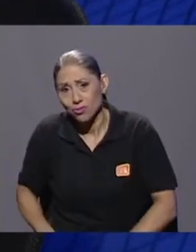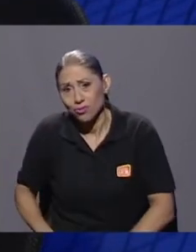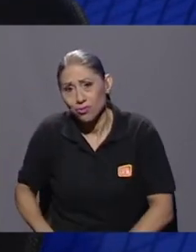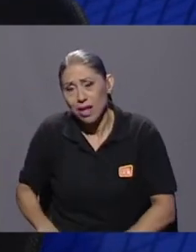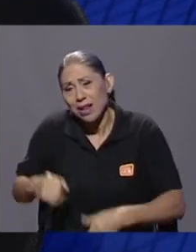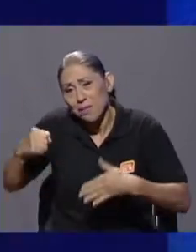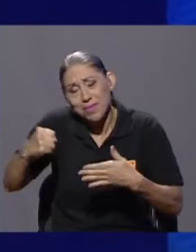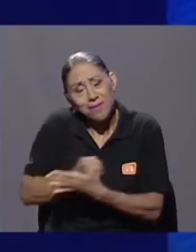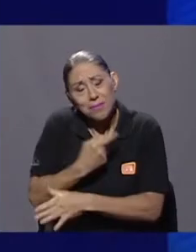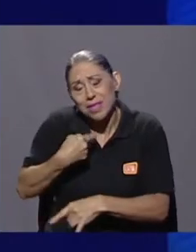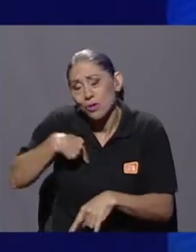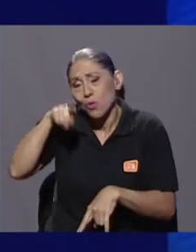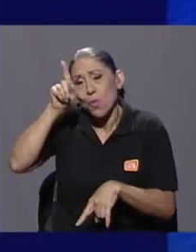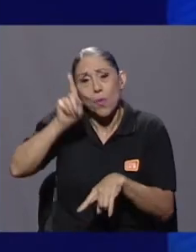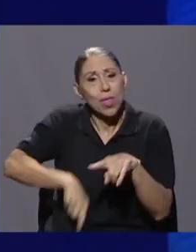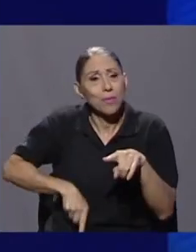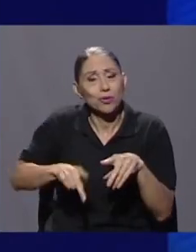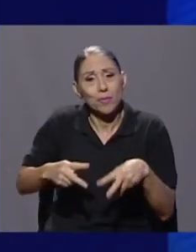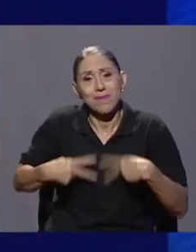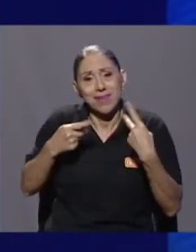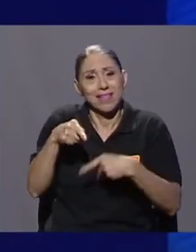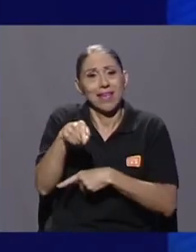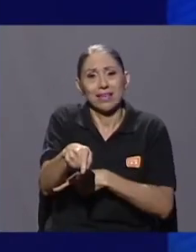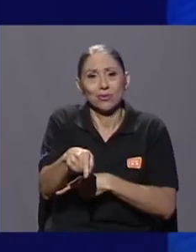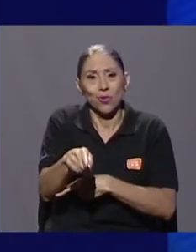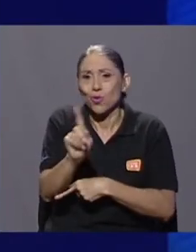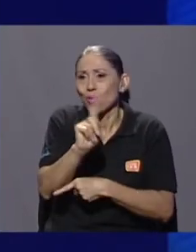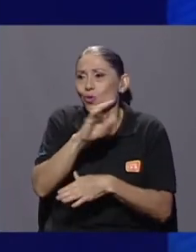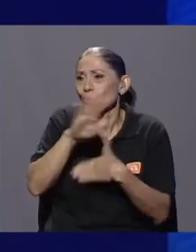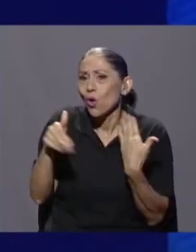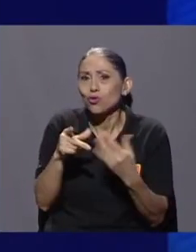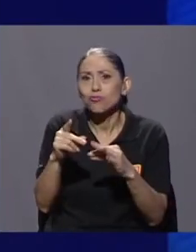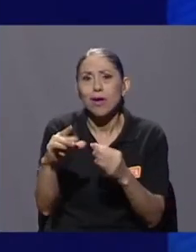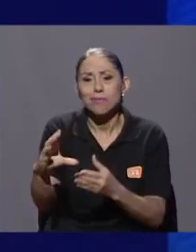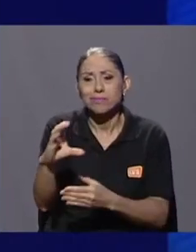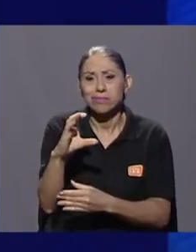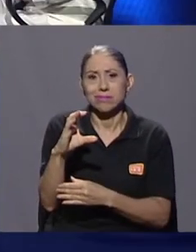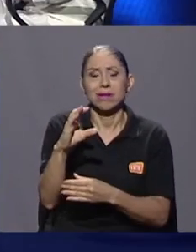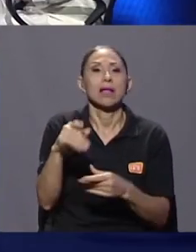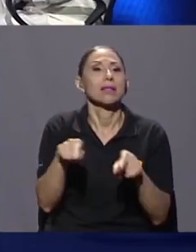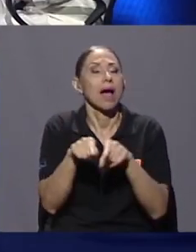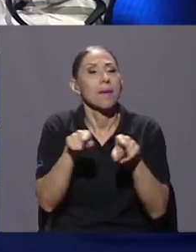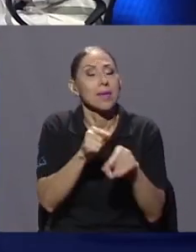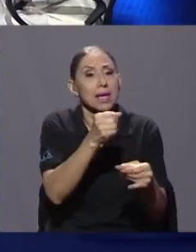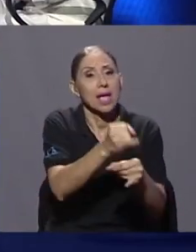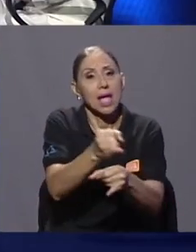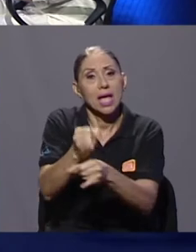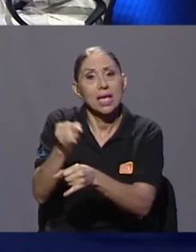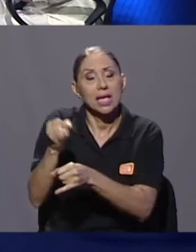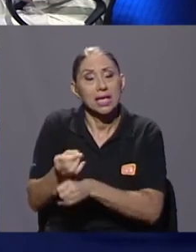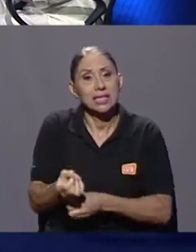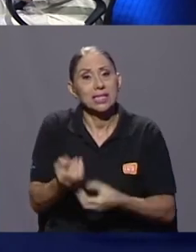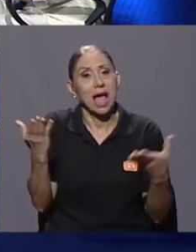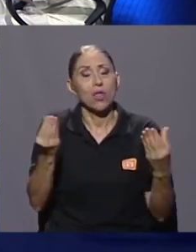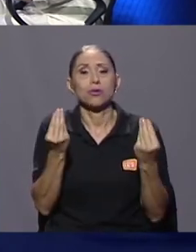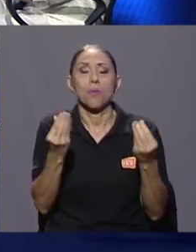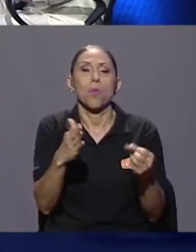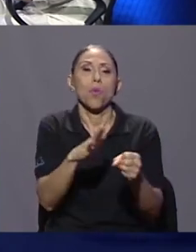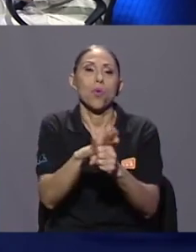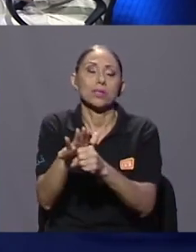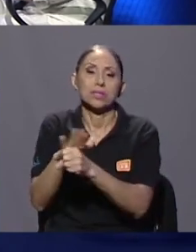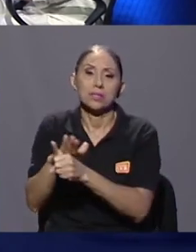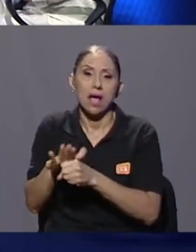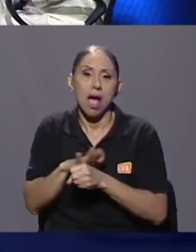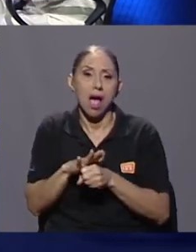podemos vivir de eso, no todos, y precisamente por eso el Estado también está muy saturado, ¿por qué? Porque de otra manera es